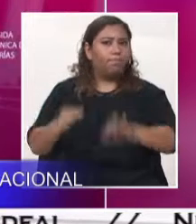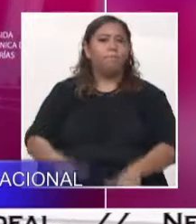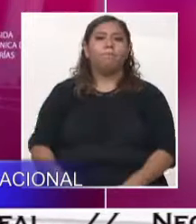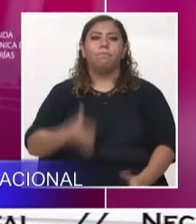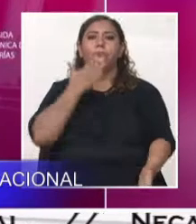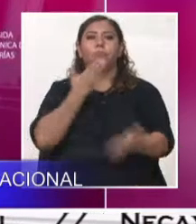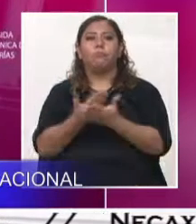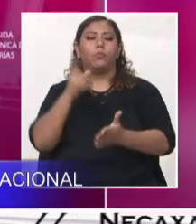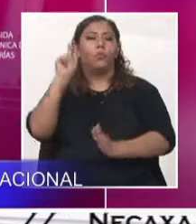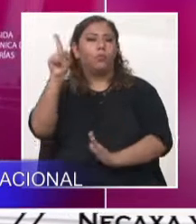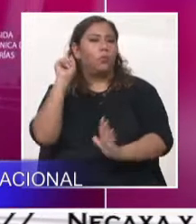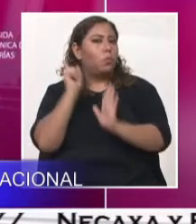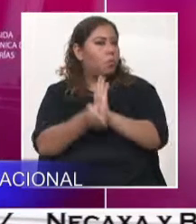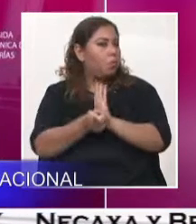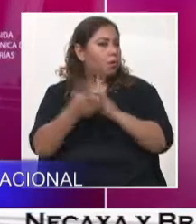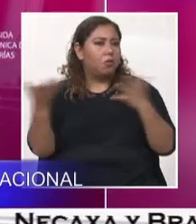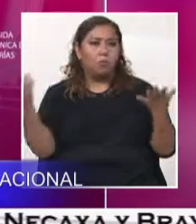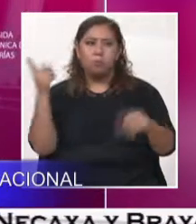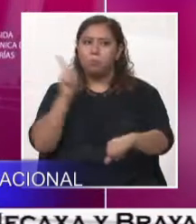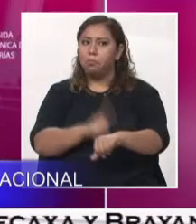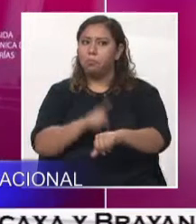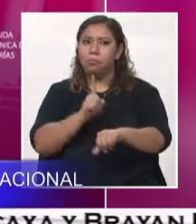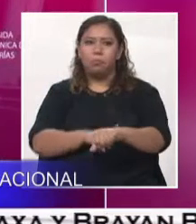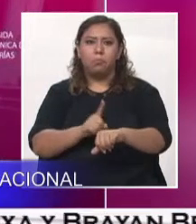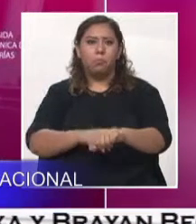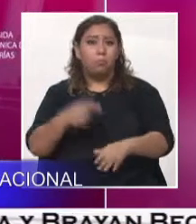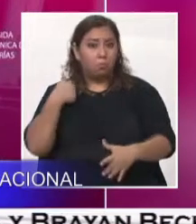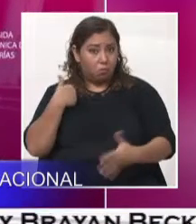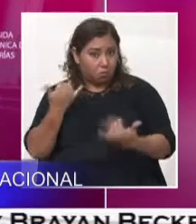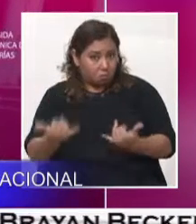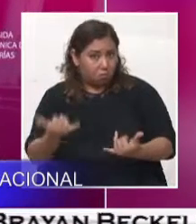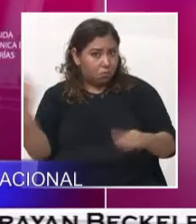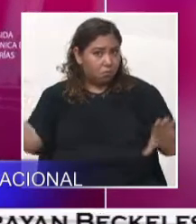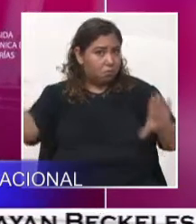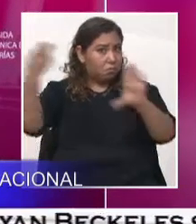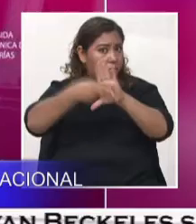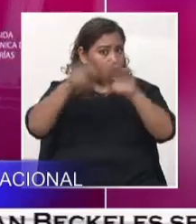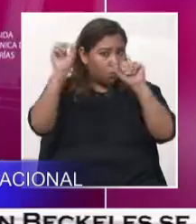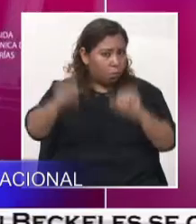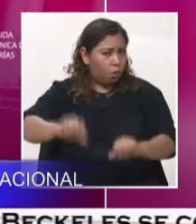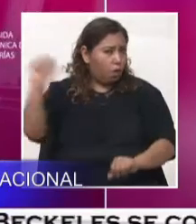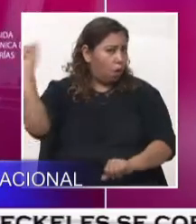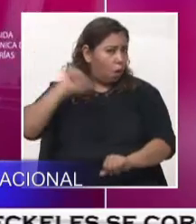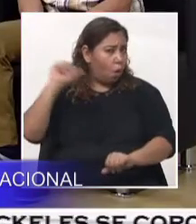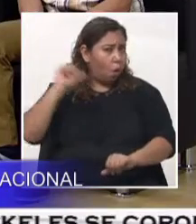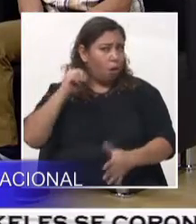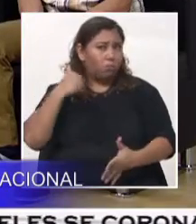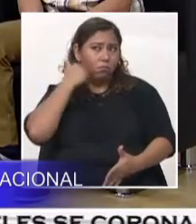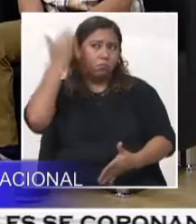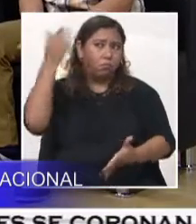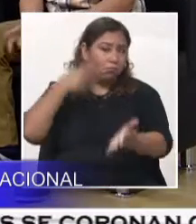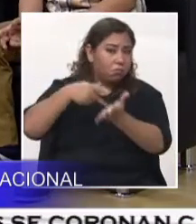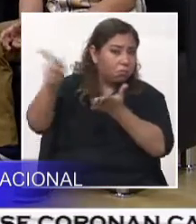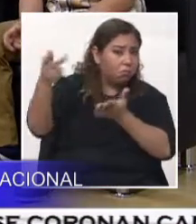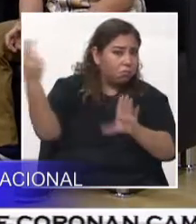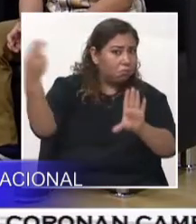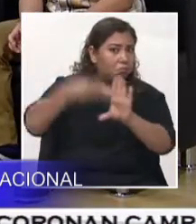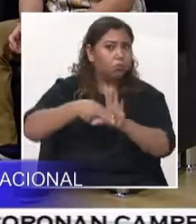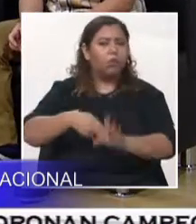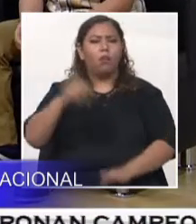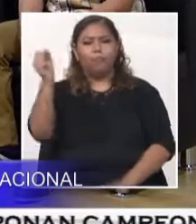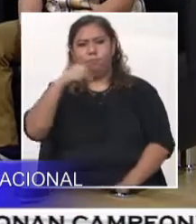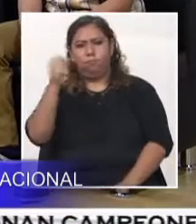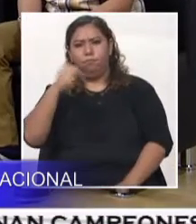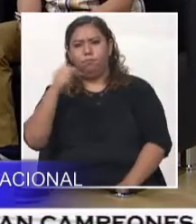¿Cómo participar? ¿Hay espacio aún? Estamos abiertos, ¿verdad? Todavía hay espacio, se